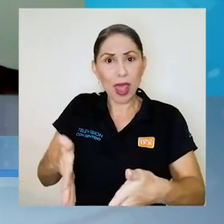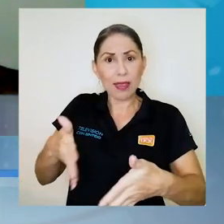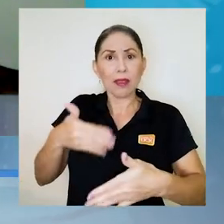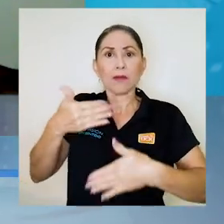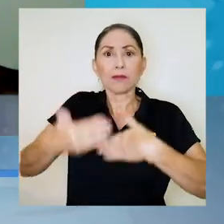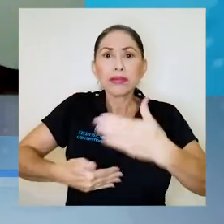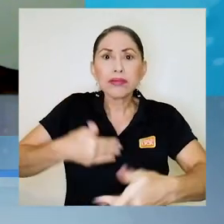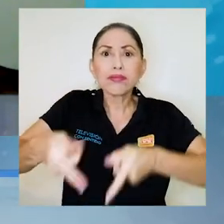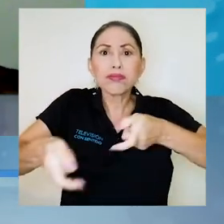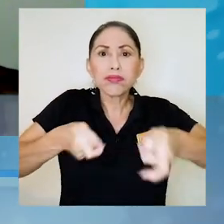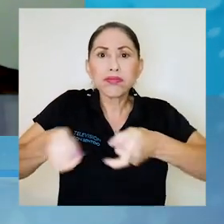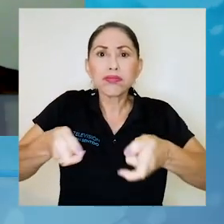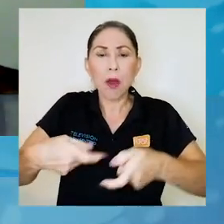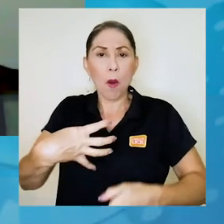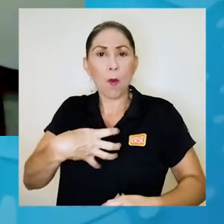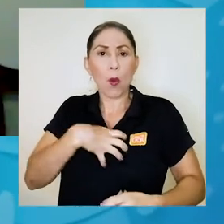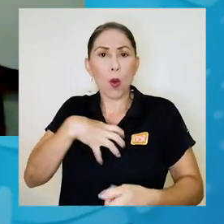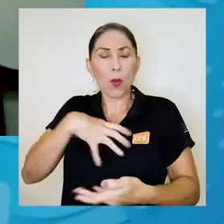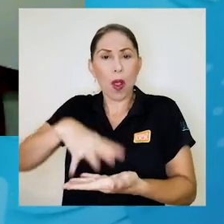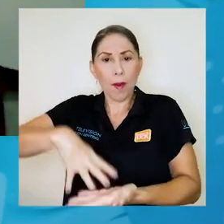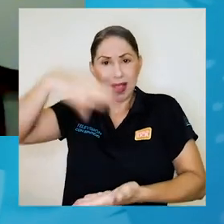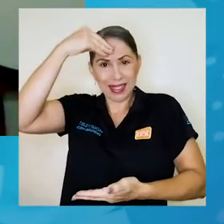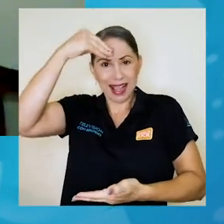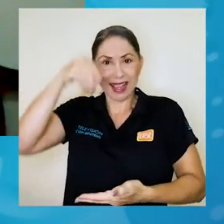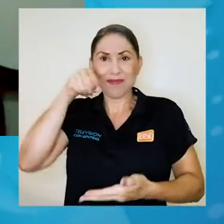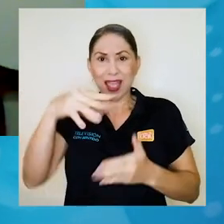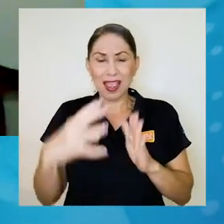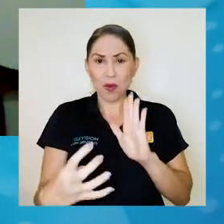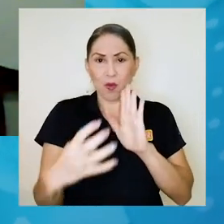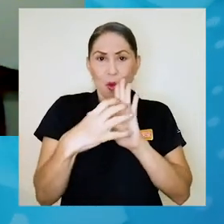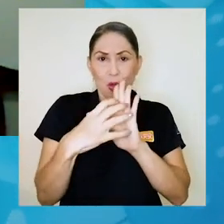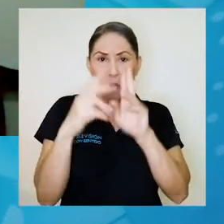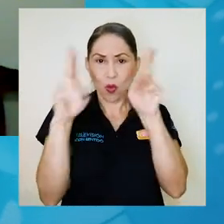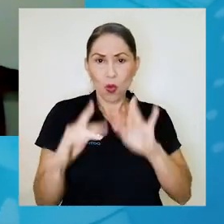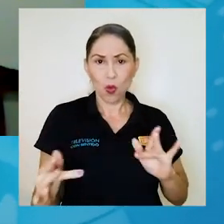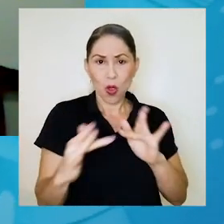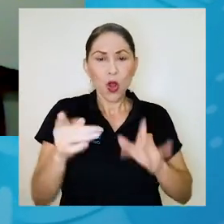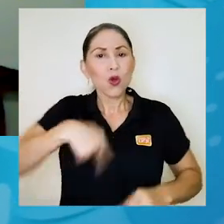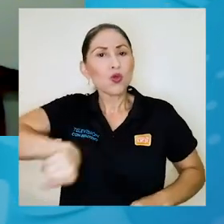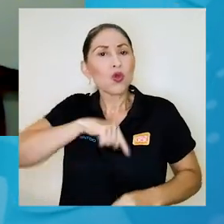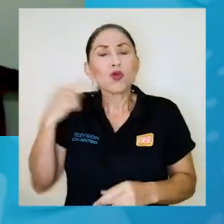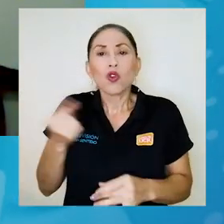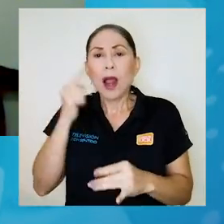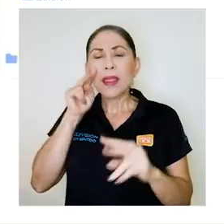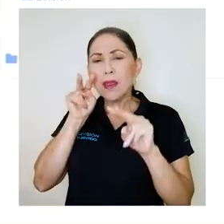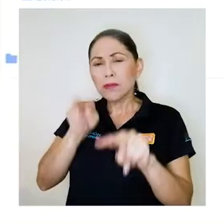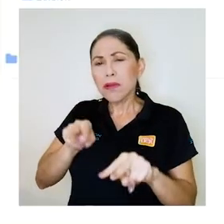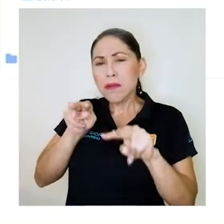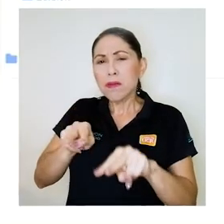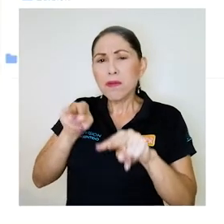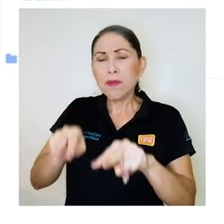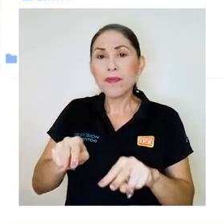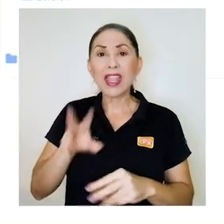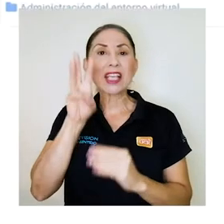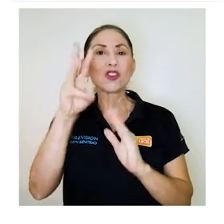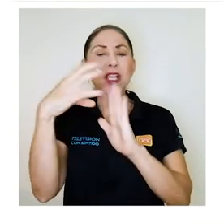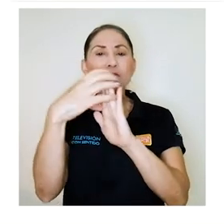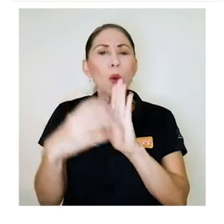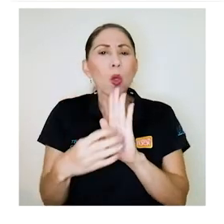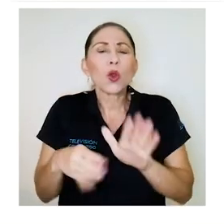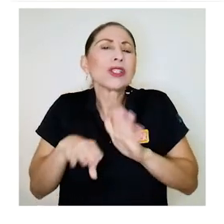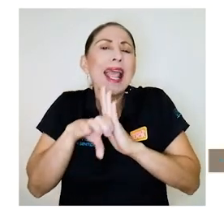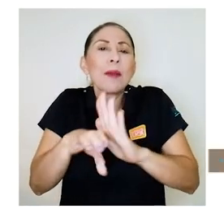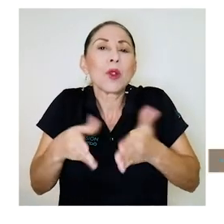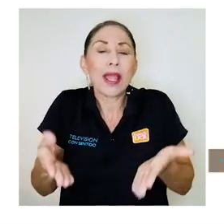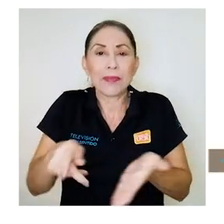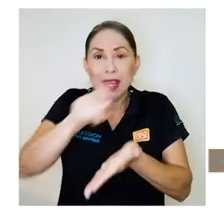su propio aprendizaje en el módulo y nosotros solamente hacemos un seguimiento mediante fotos. Estos seis módulos abarcan